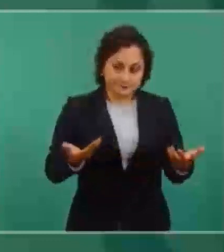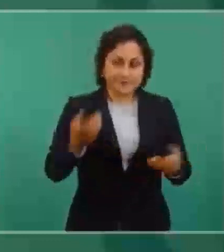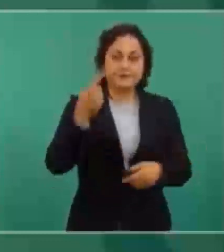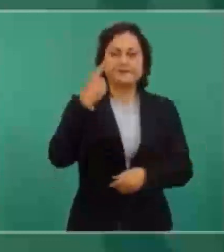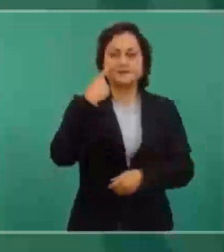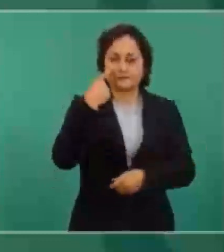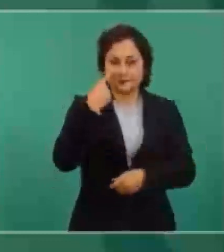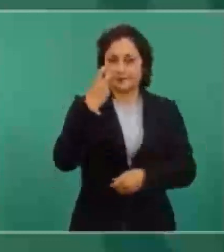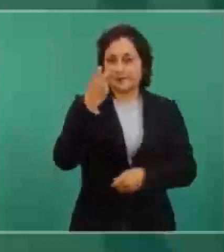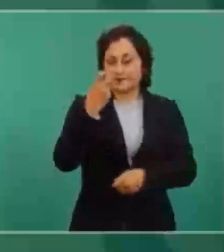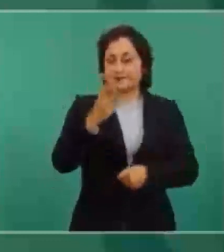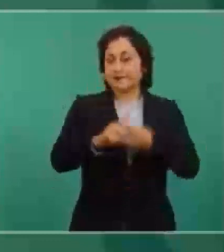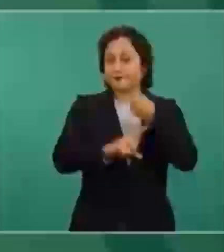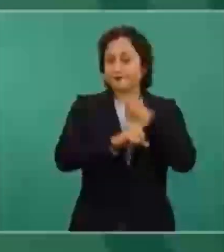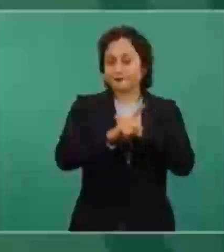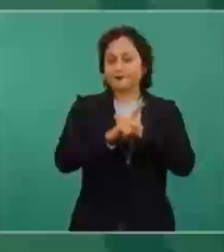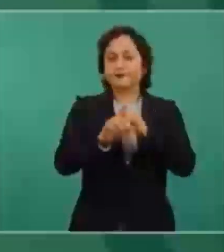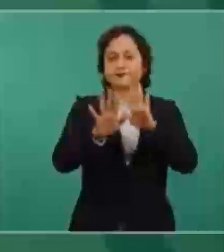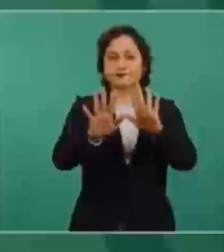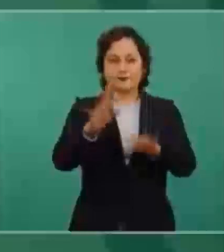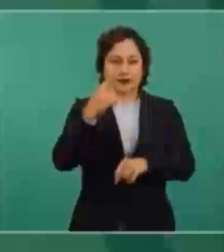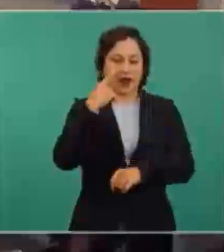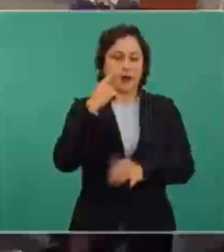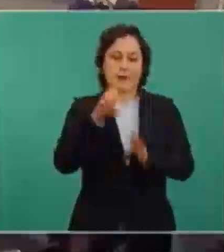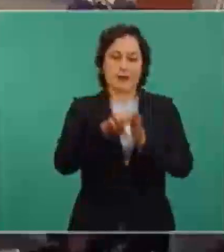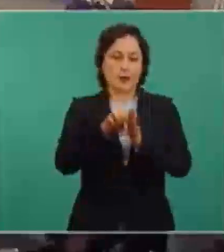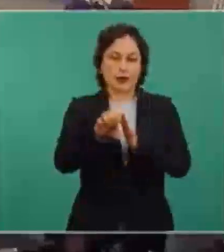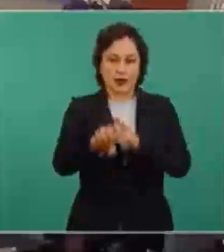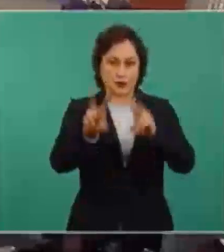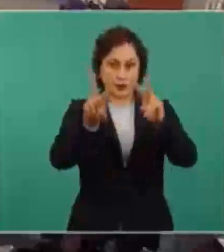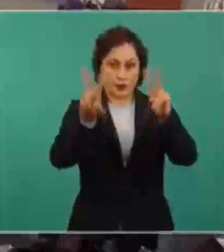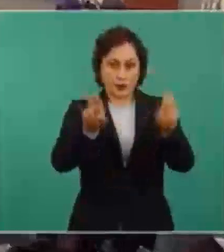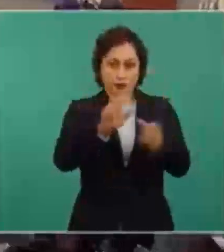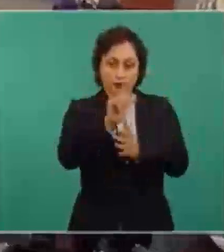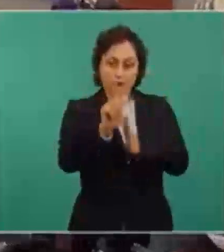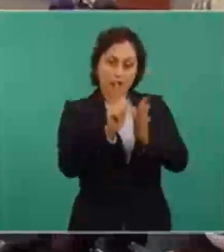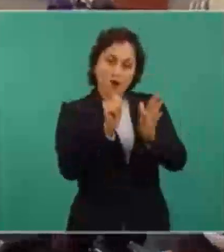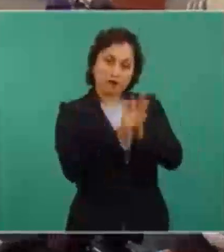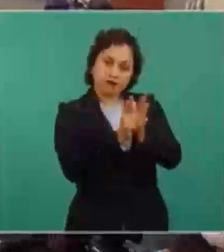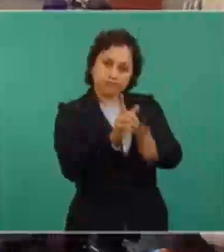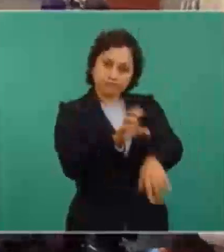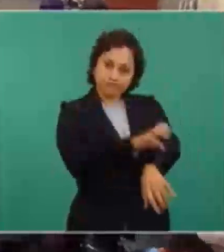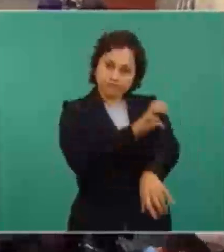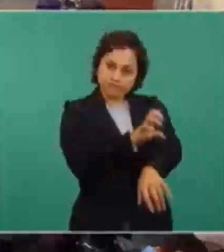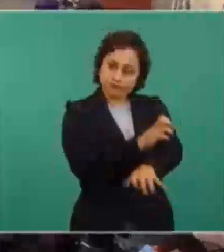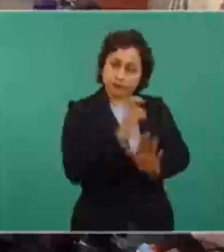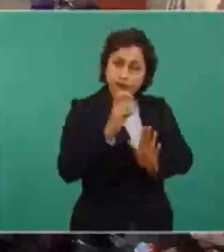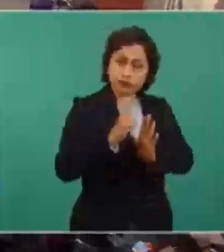con lo de la reforma eléctrica han hecho un escándalo,